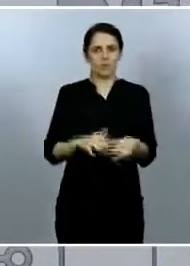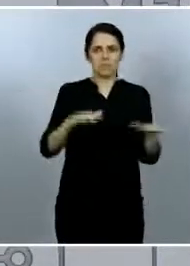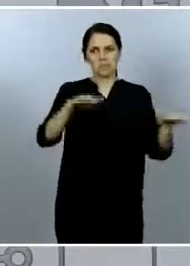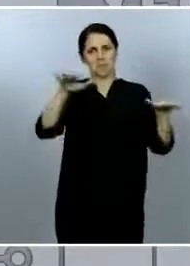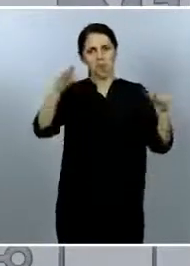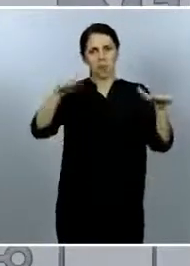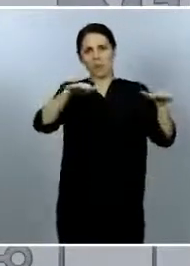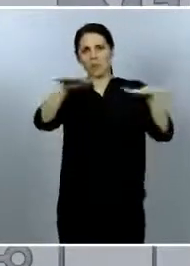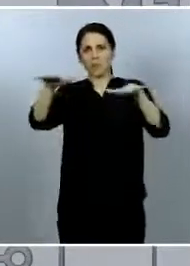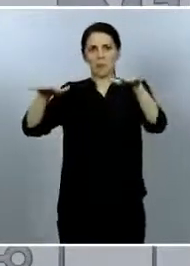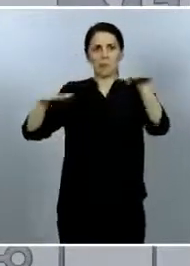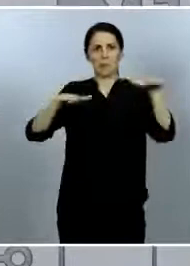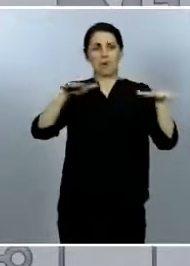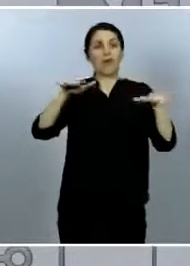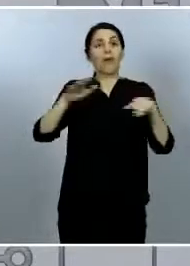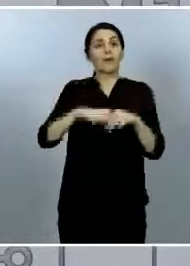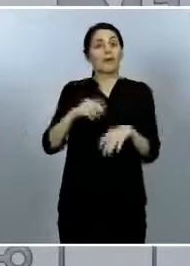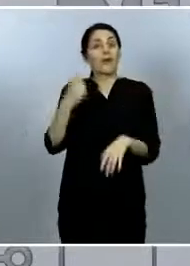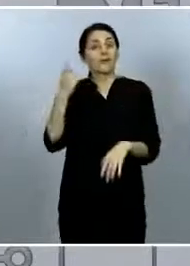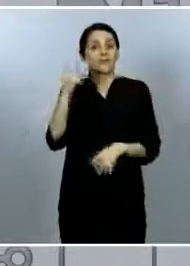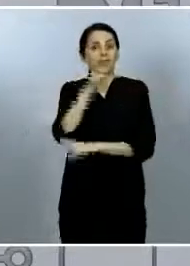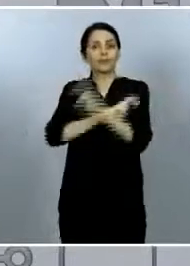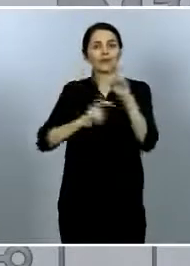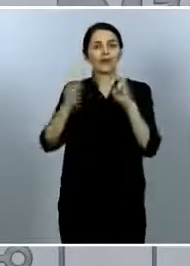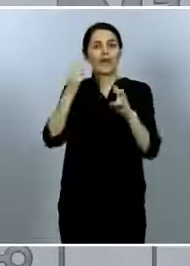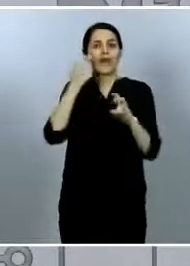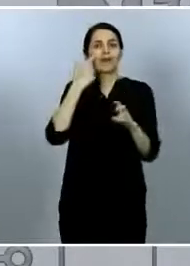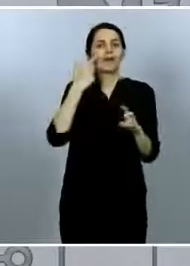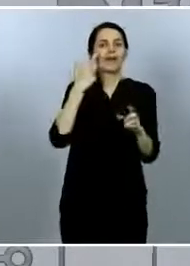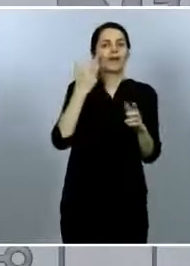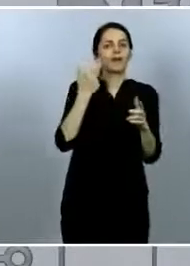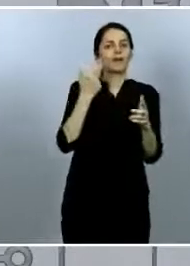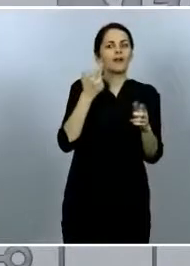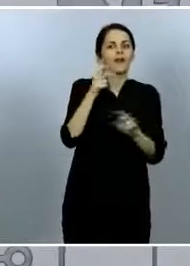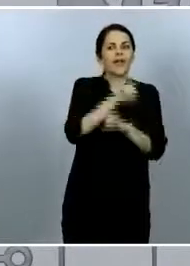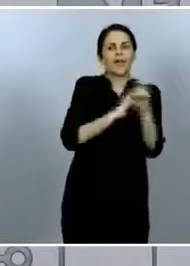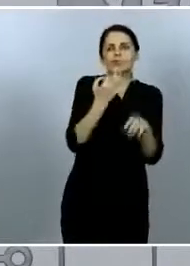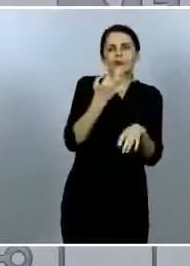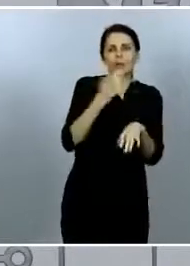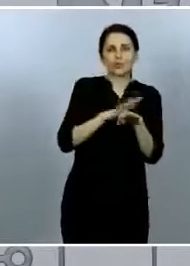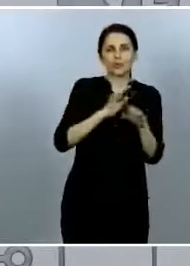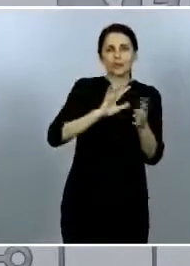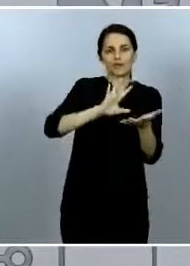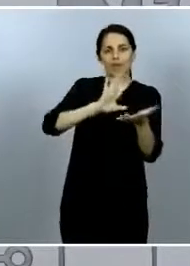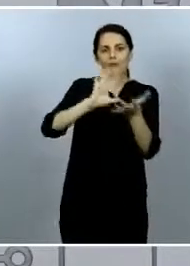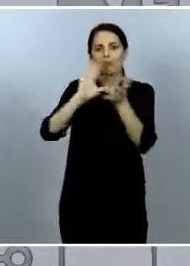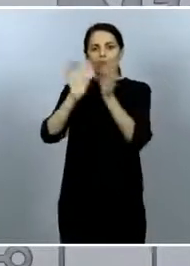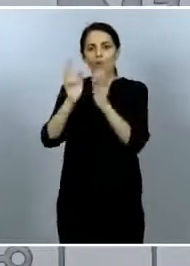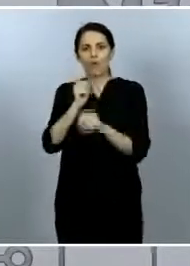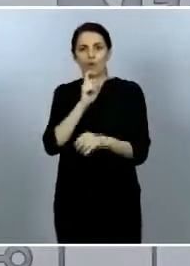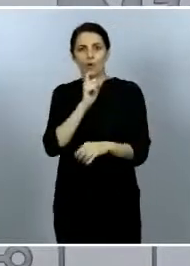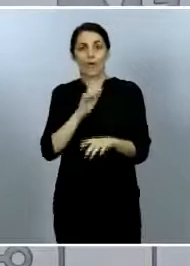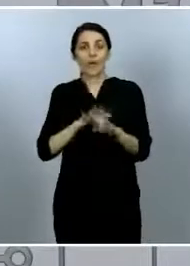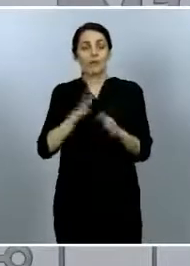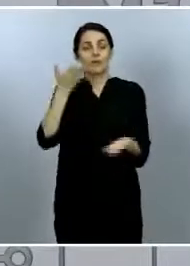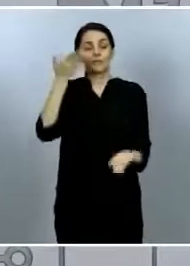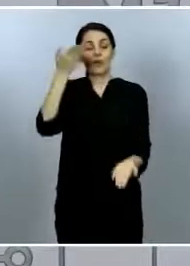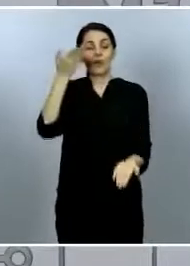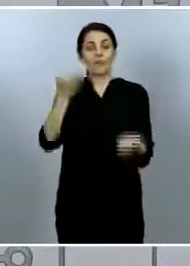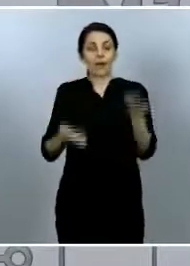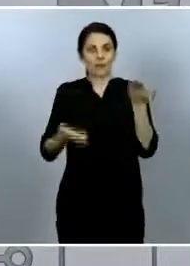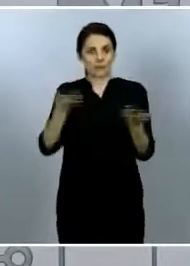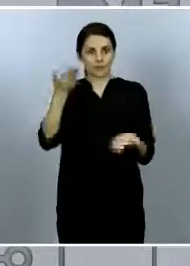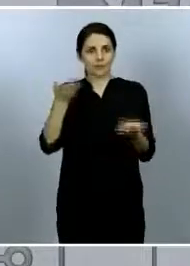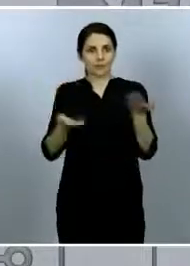exactamente cómo ha variado lo que se busca en el tiempo y comparar definiciones incluso comparando definiciones tampoco es fácil